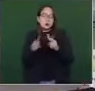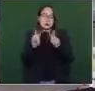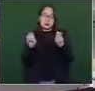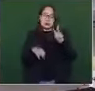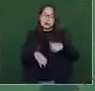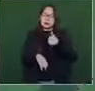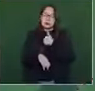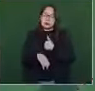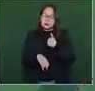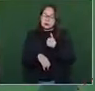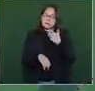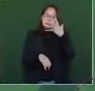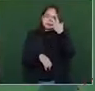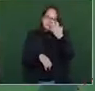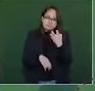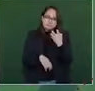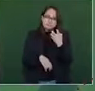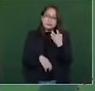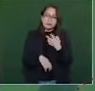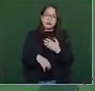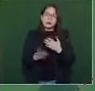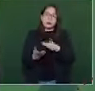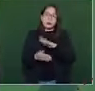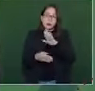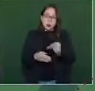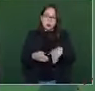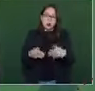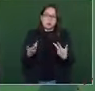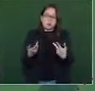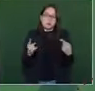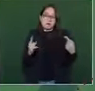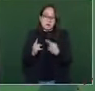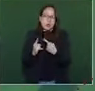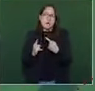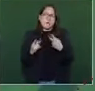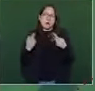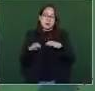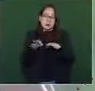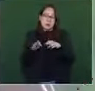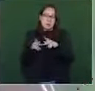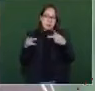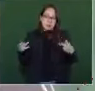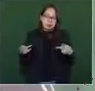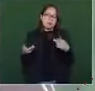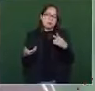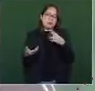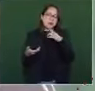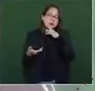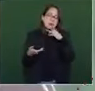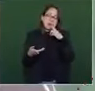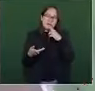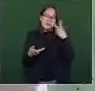lo lamentamos mucho, lo de la pérdida de este periodista veracruzano y la